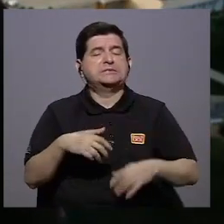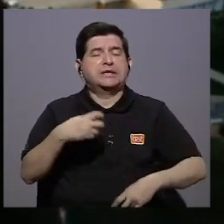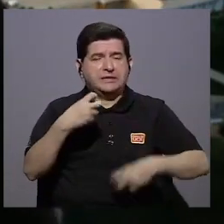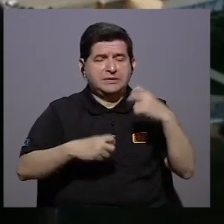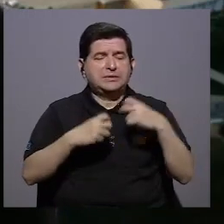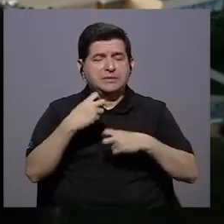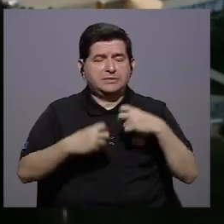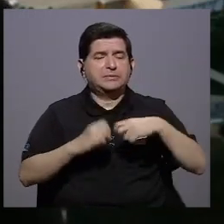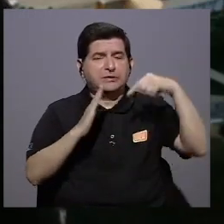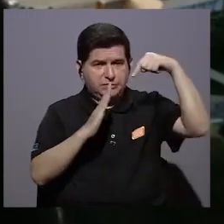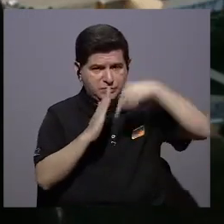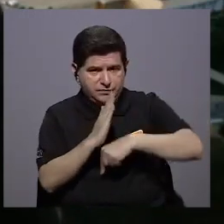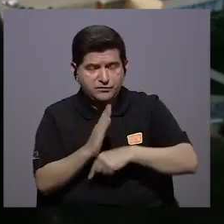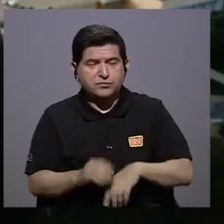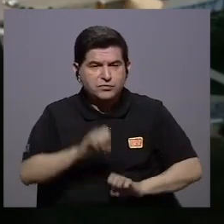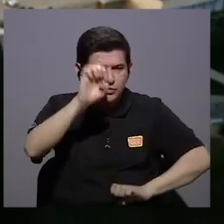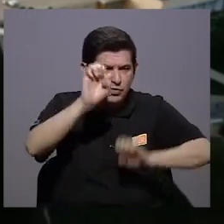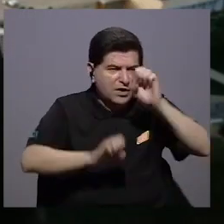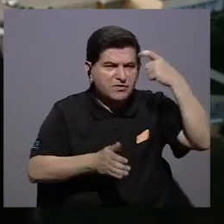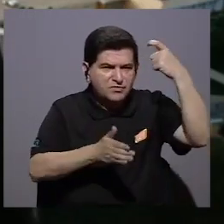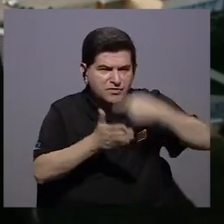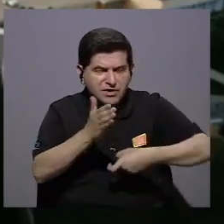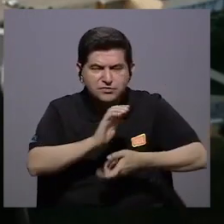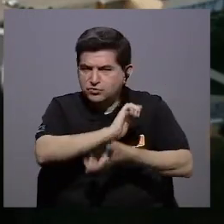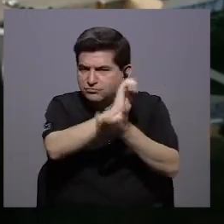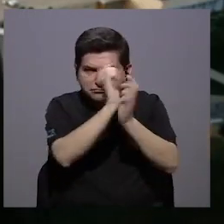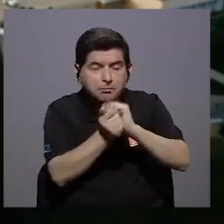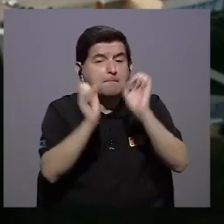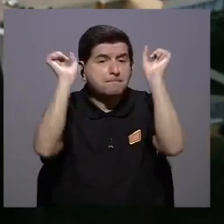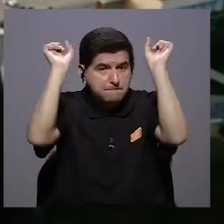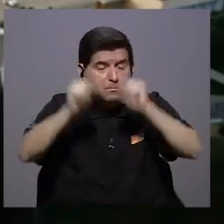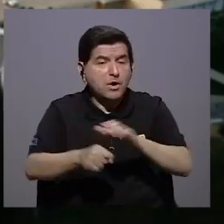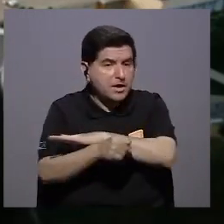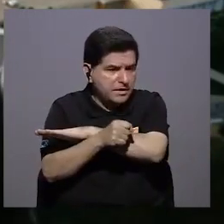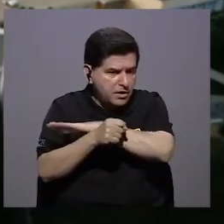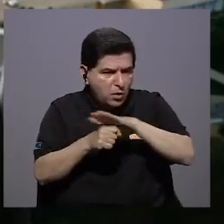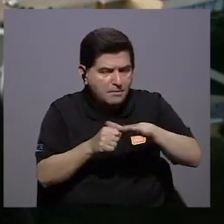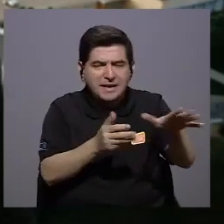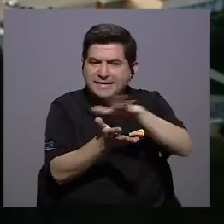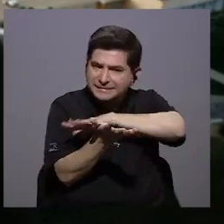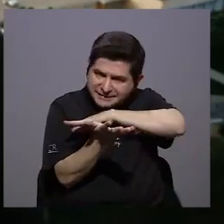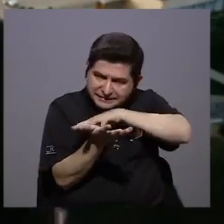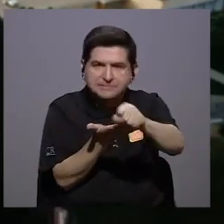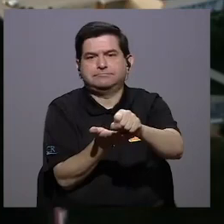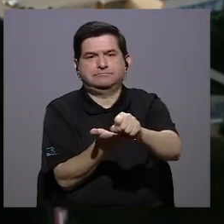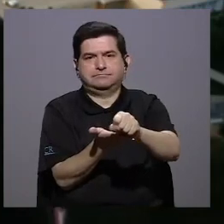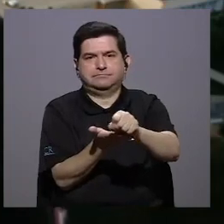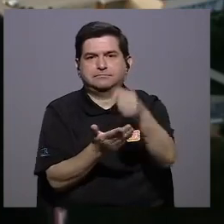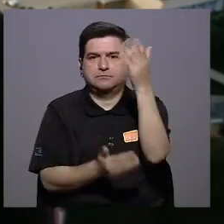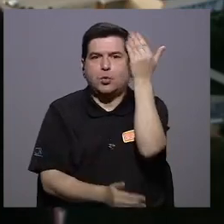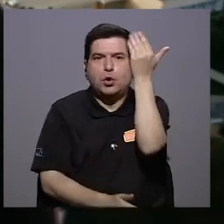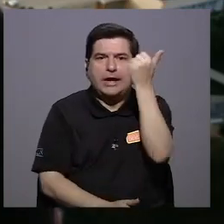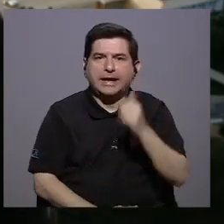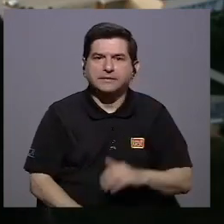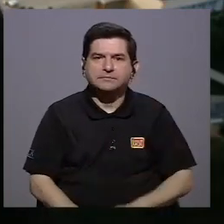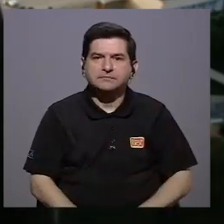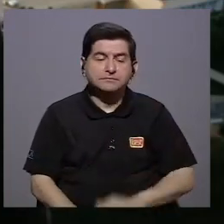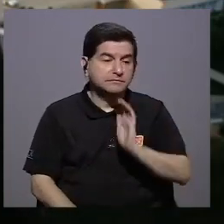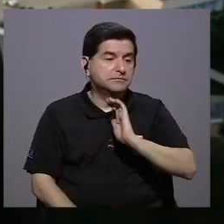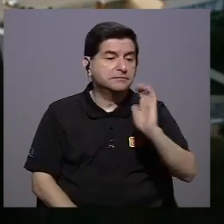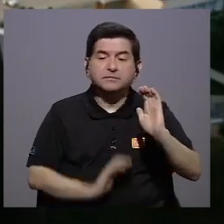y yo te diré que una evaluación estricta que no esté adaptada puede ser absolutamente devastadora.